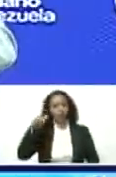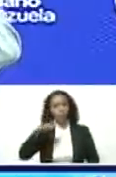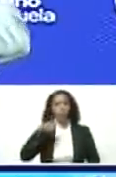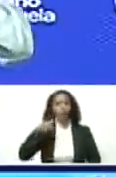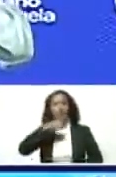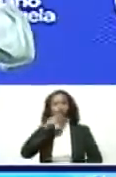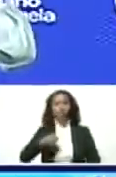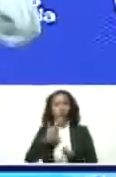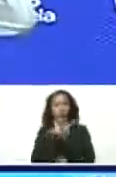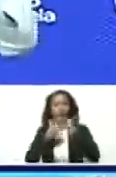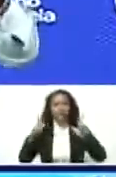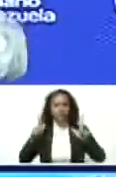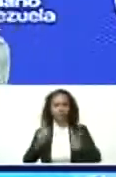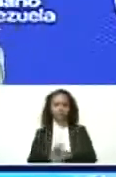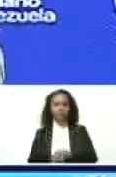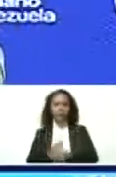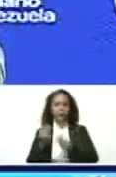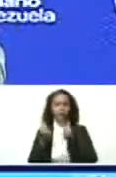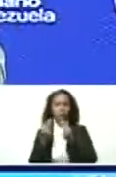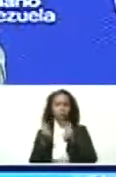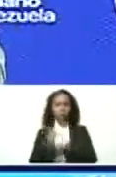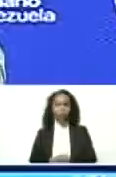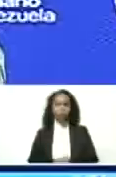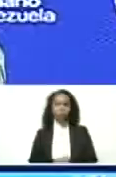a la libertad económica.